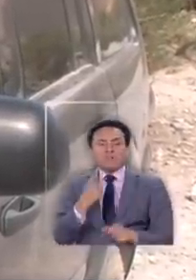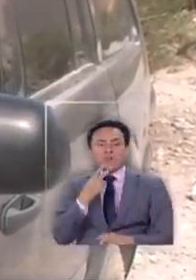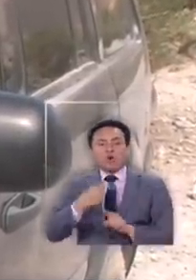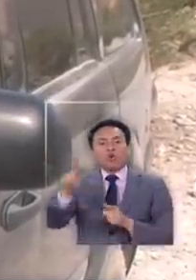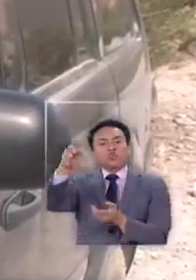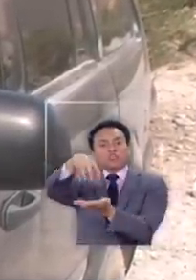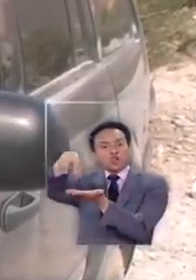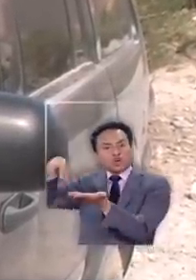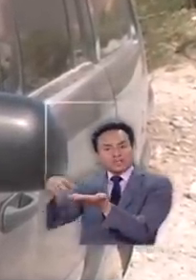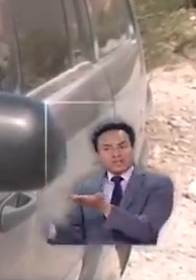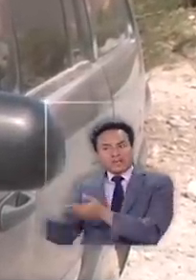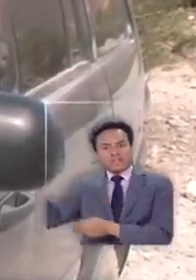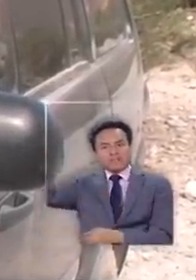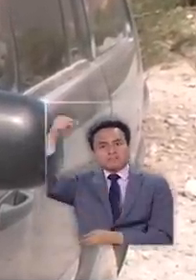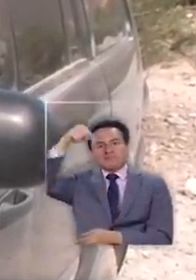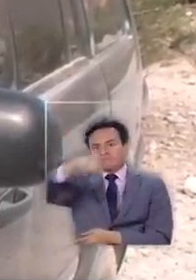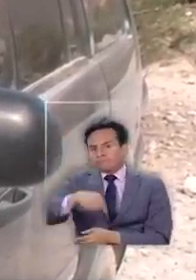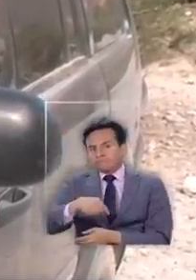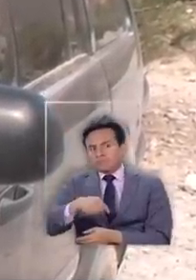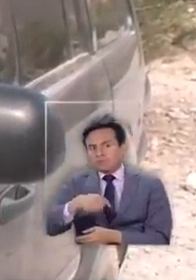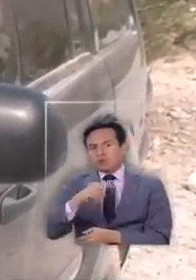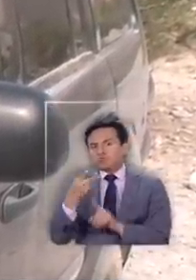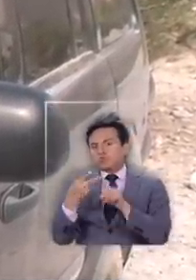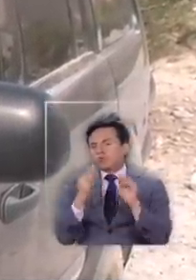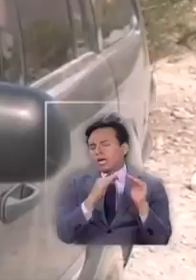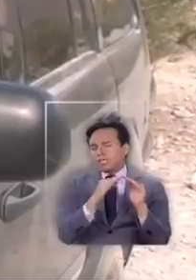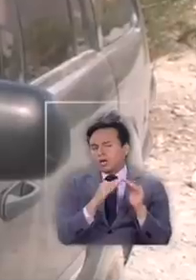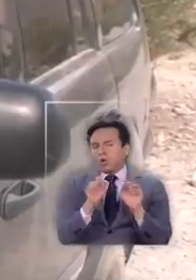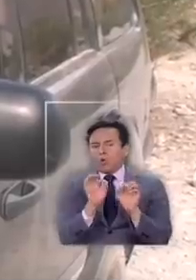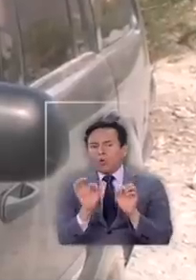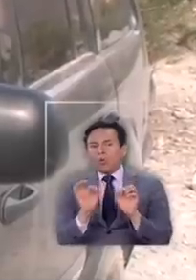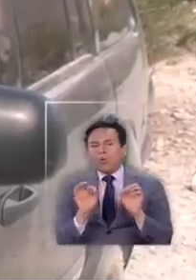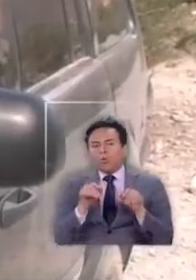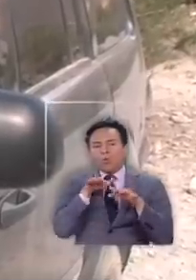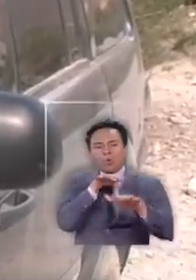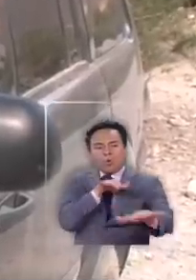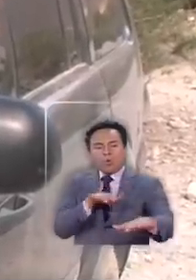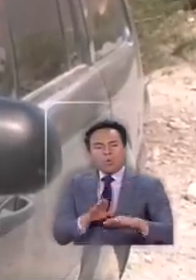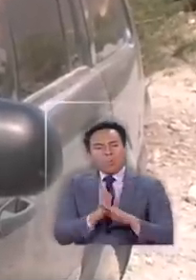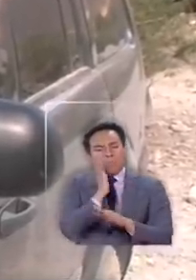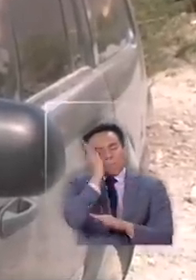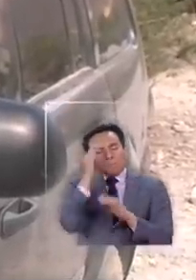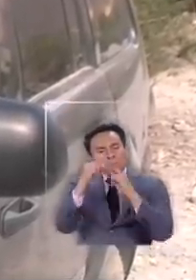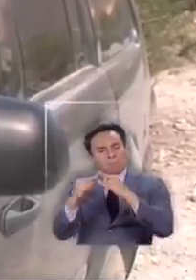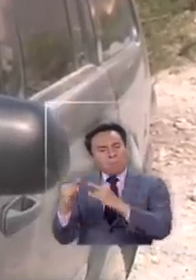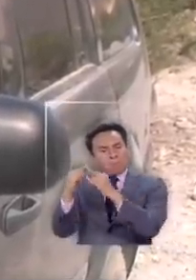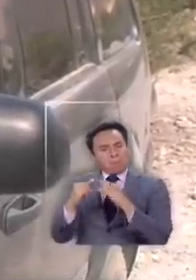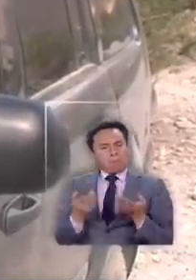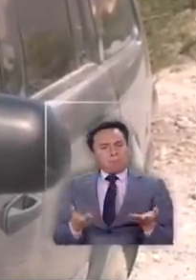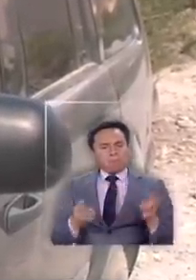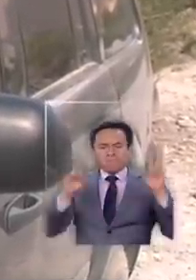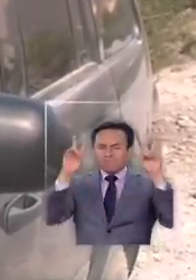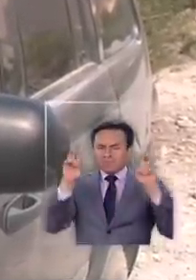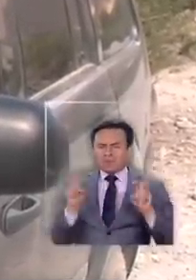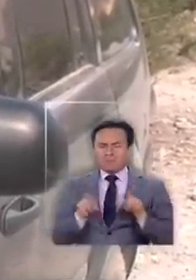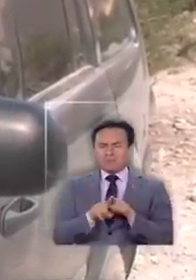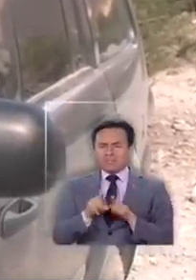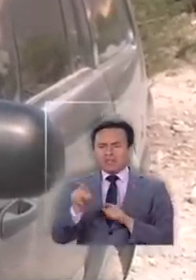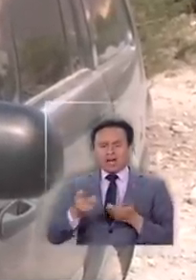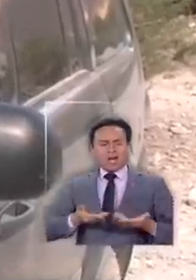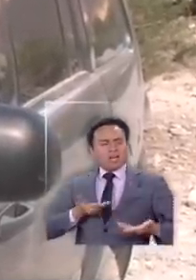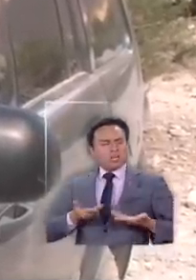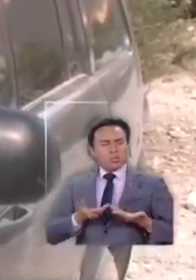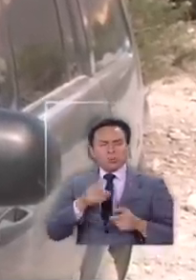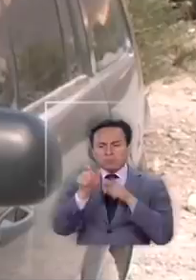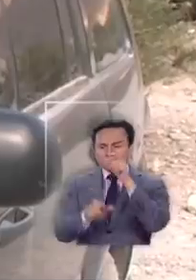vienen desde otros sectores o a su segunda vivienda o a estar en el río con una actitud